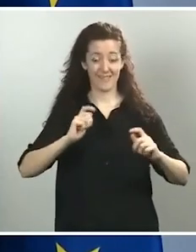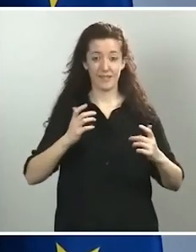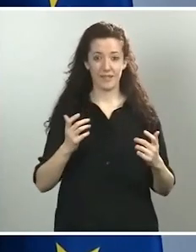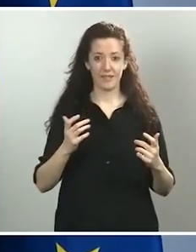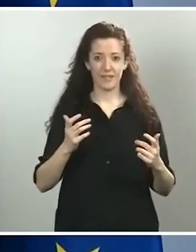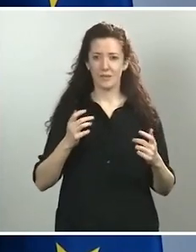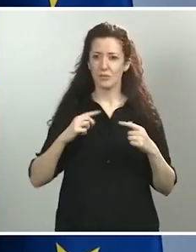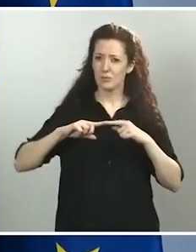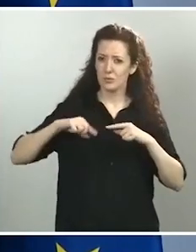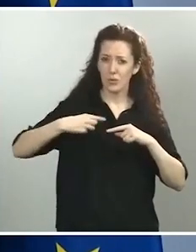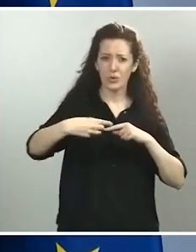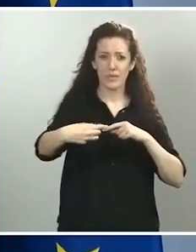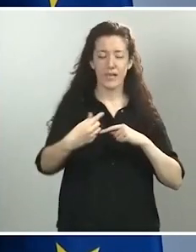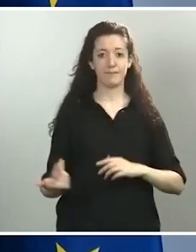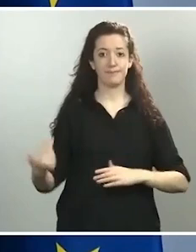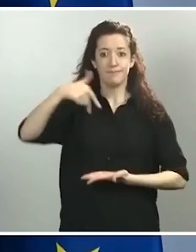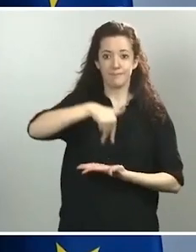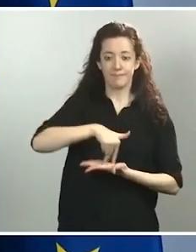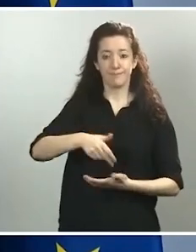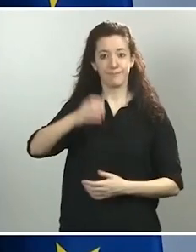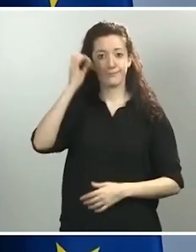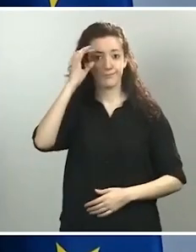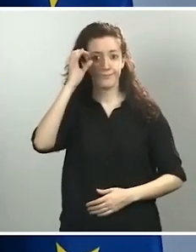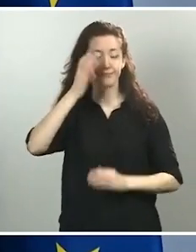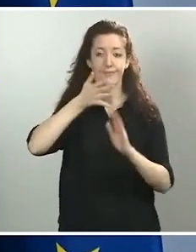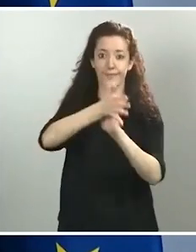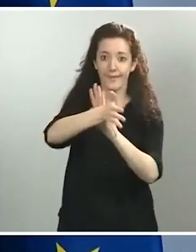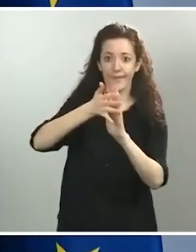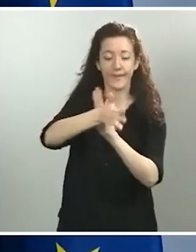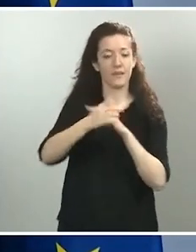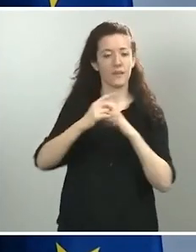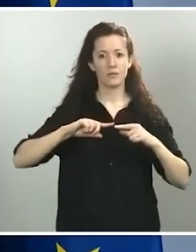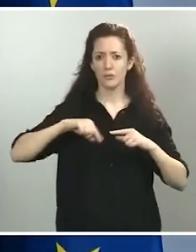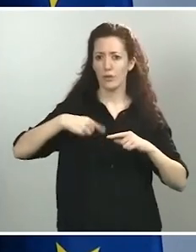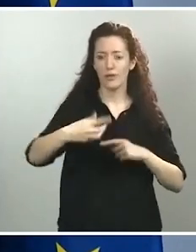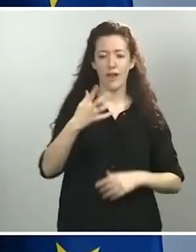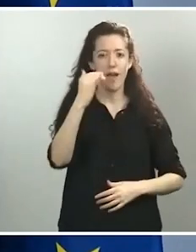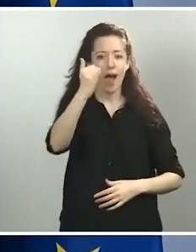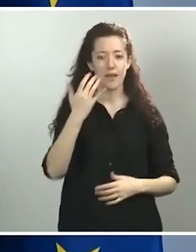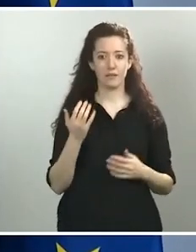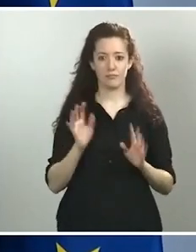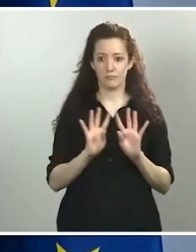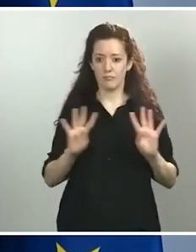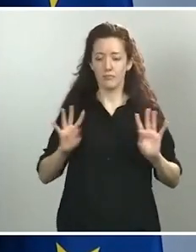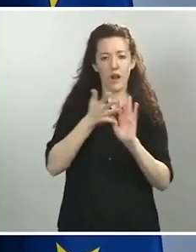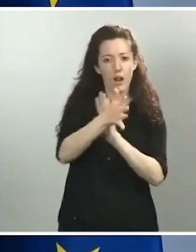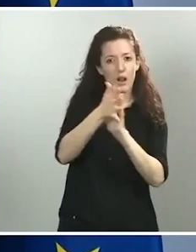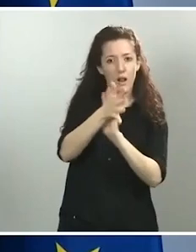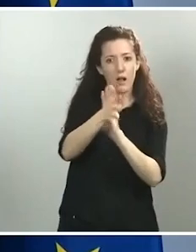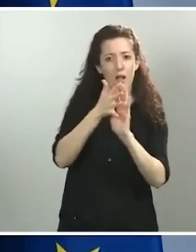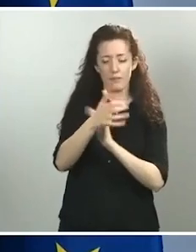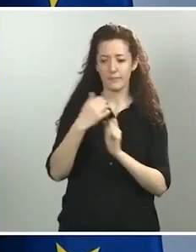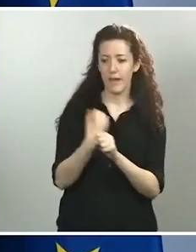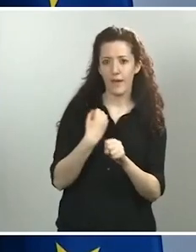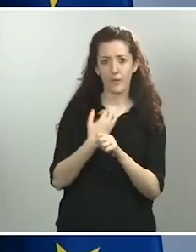los días, en el que todos los días hay horas de emisión, de comunicación, de transparencia de lo que estamos haciendo, se han cometido